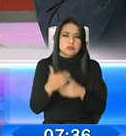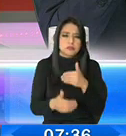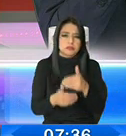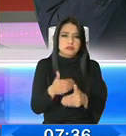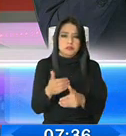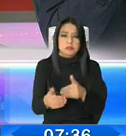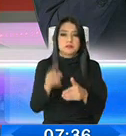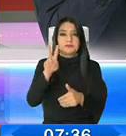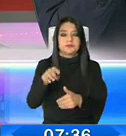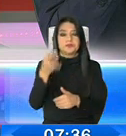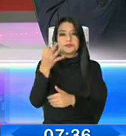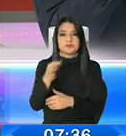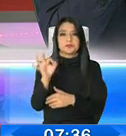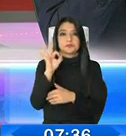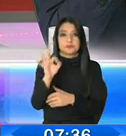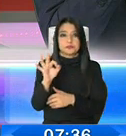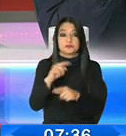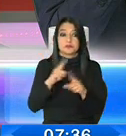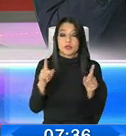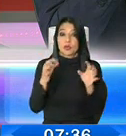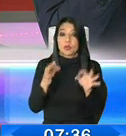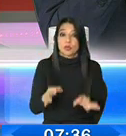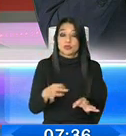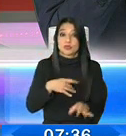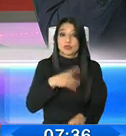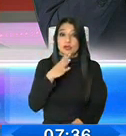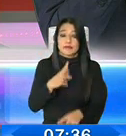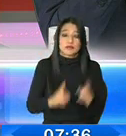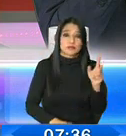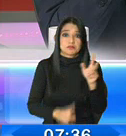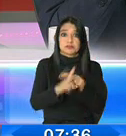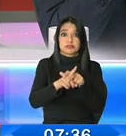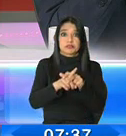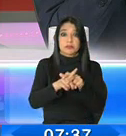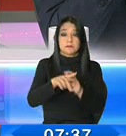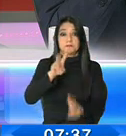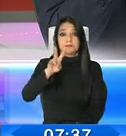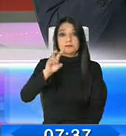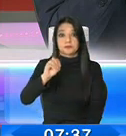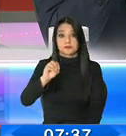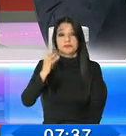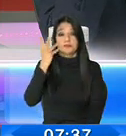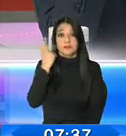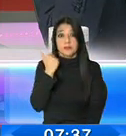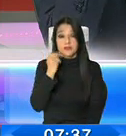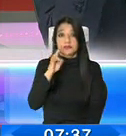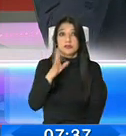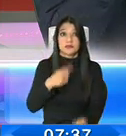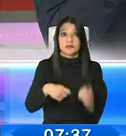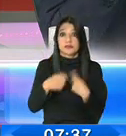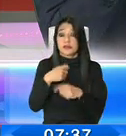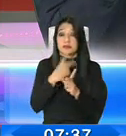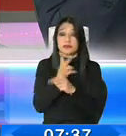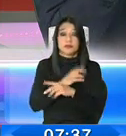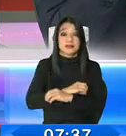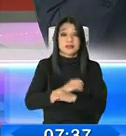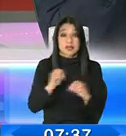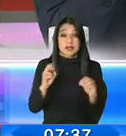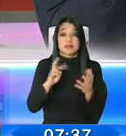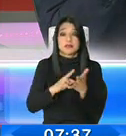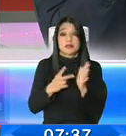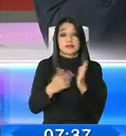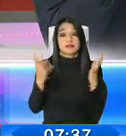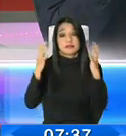2019, pero la crisis golpeó a todo el mundo. 65, 70 días, Roberto, sin vender, sin producir, lo quiebra